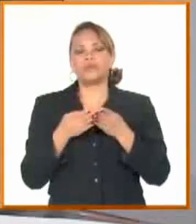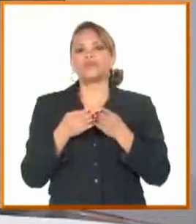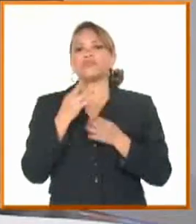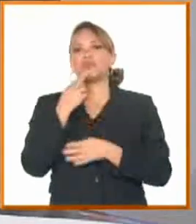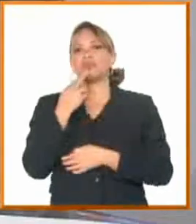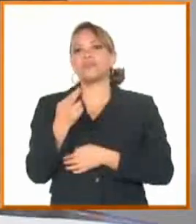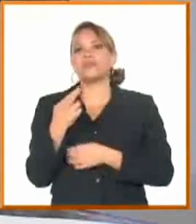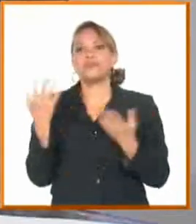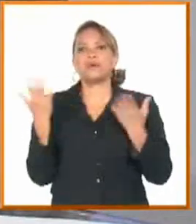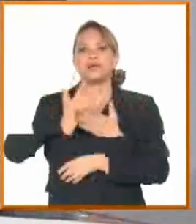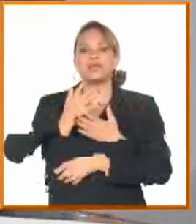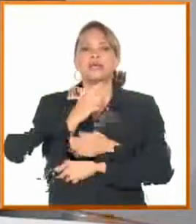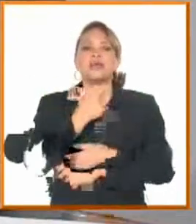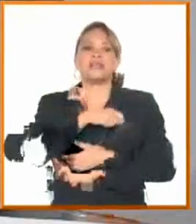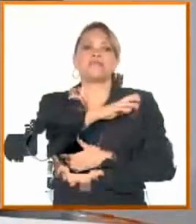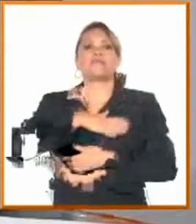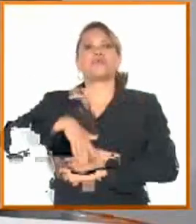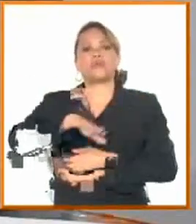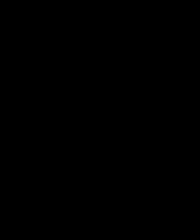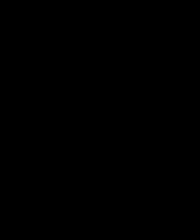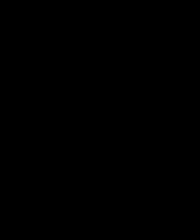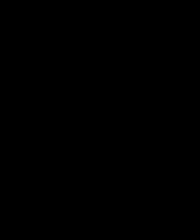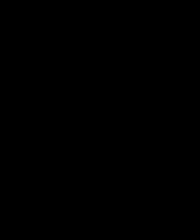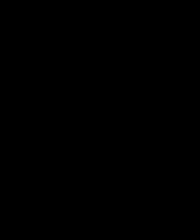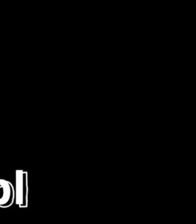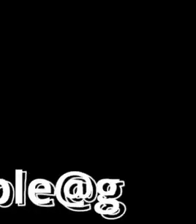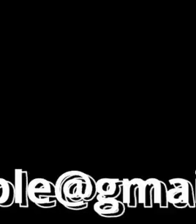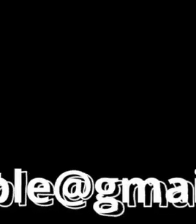por 11 millones de personas.